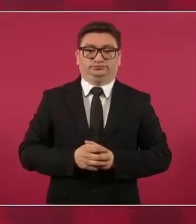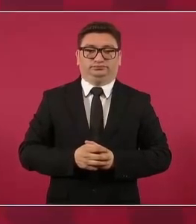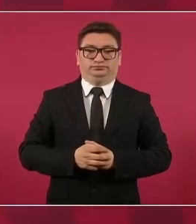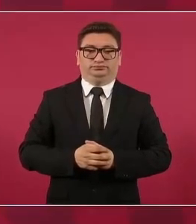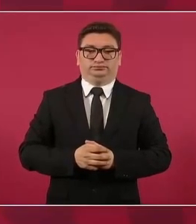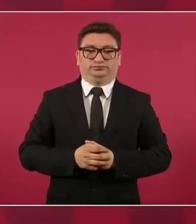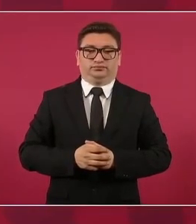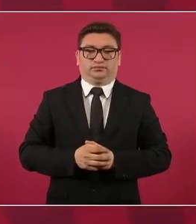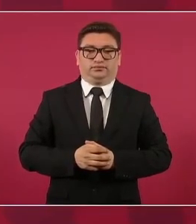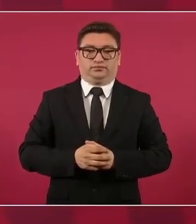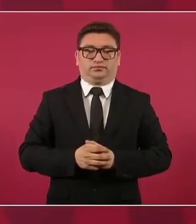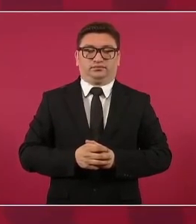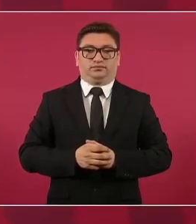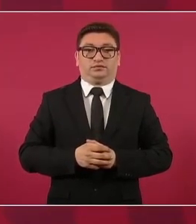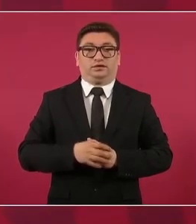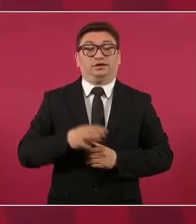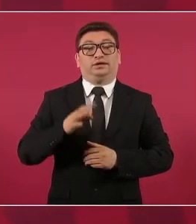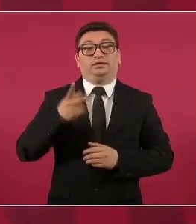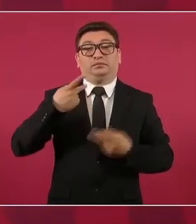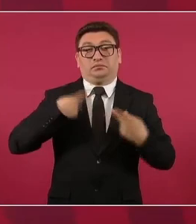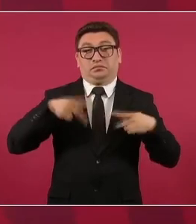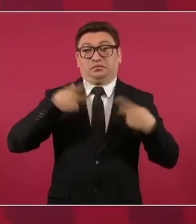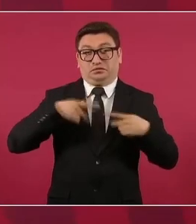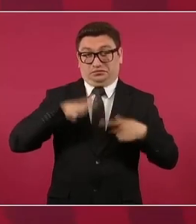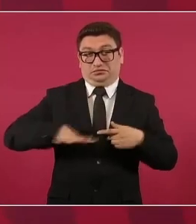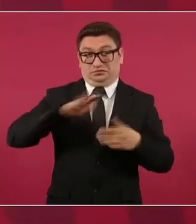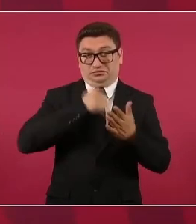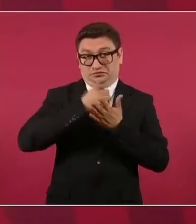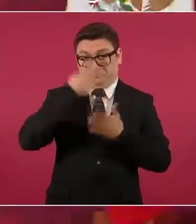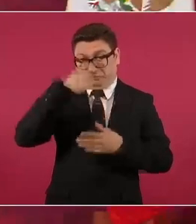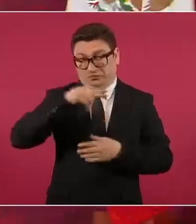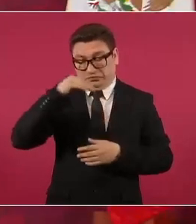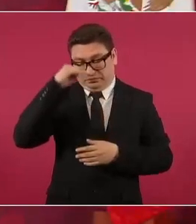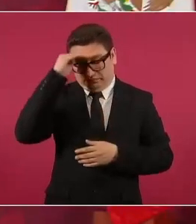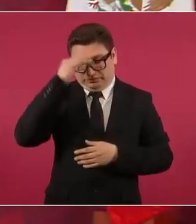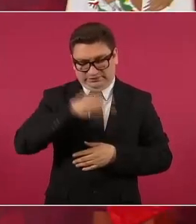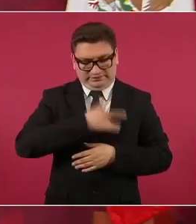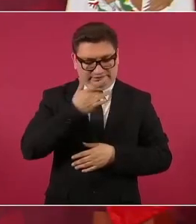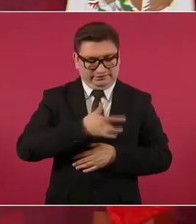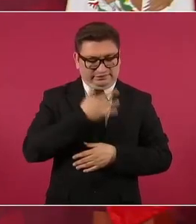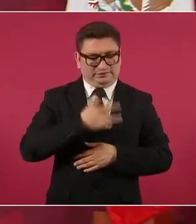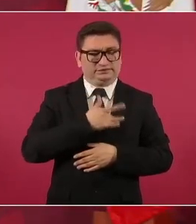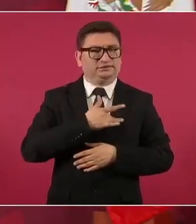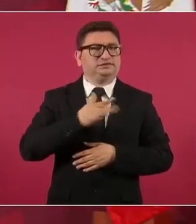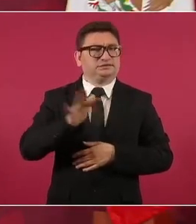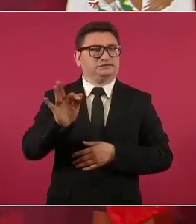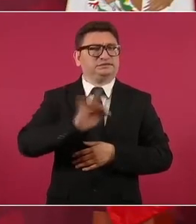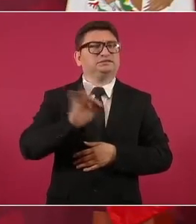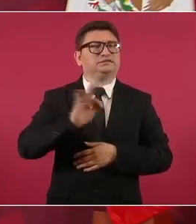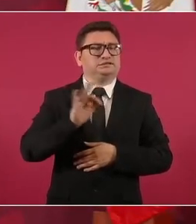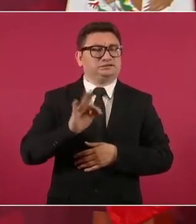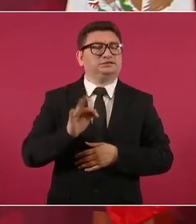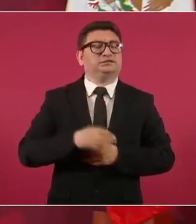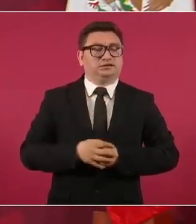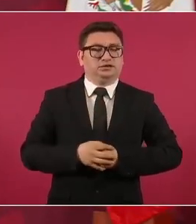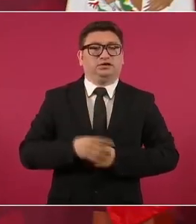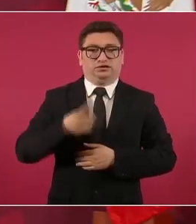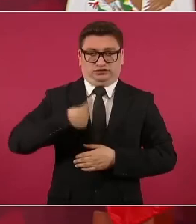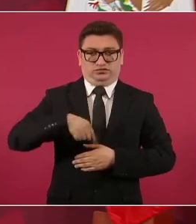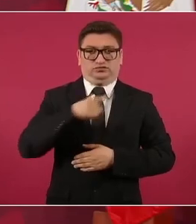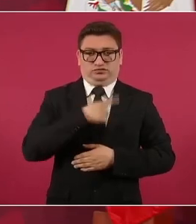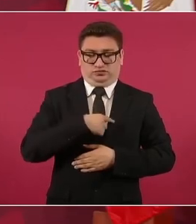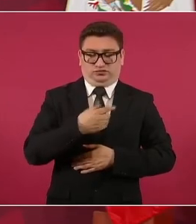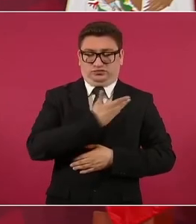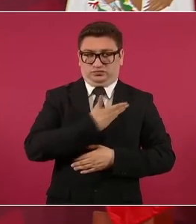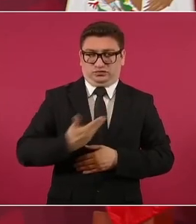y puede llegar a pensar que estamos mal